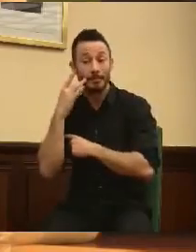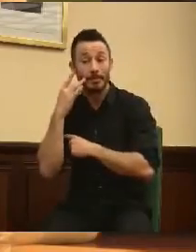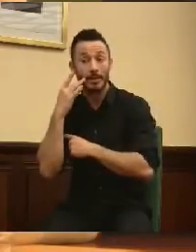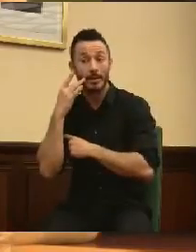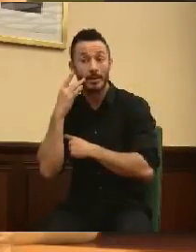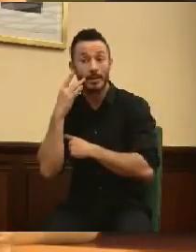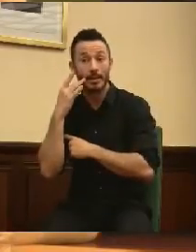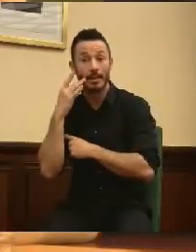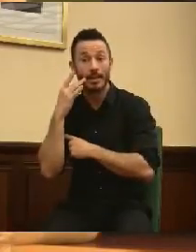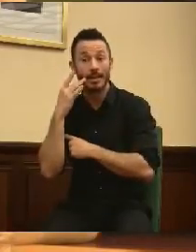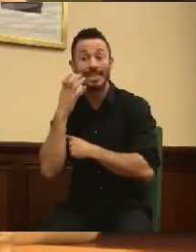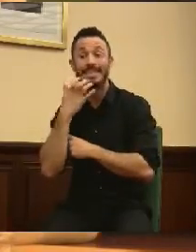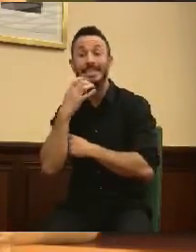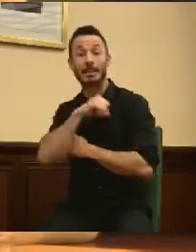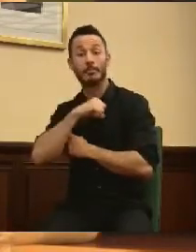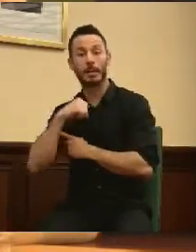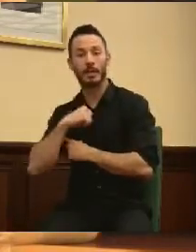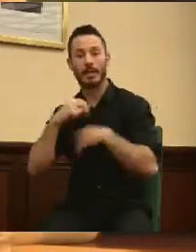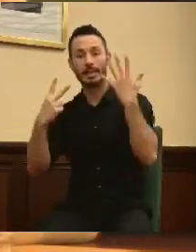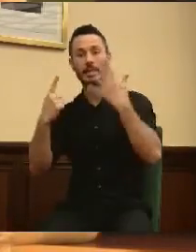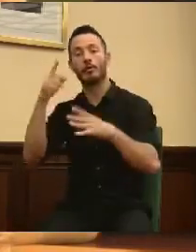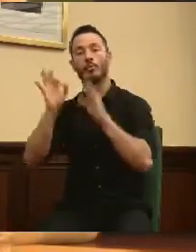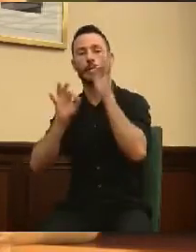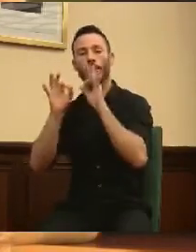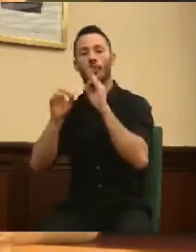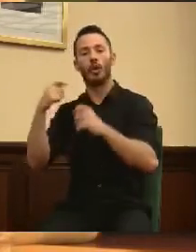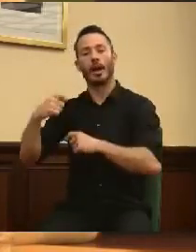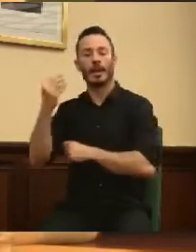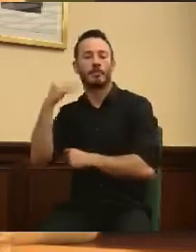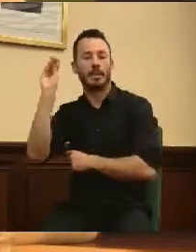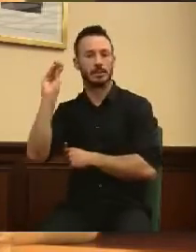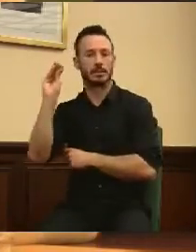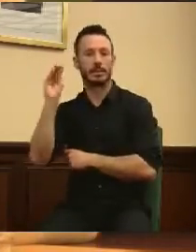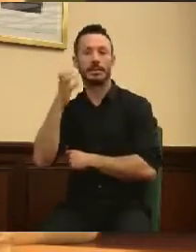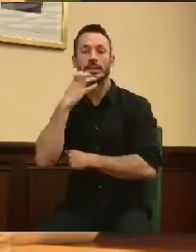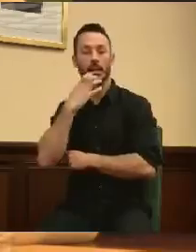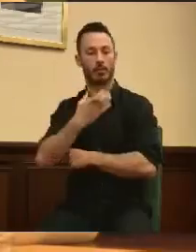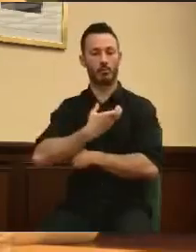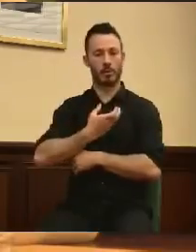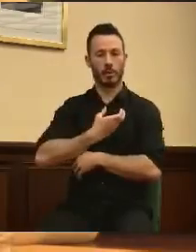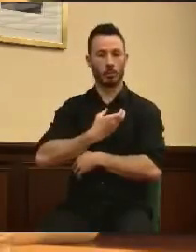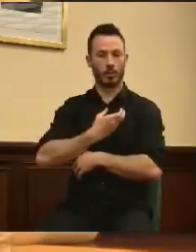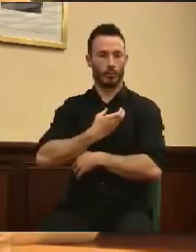71% más cara que la que se prestaba directamente por los municipios.